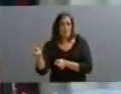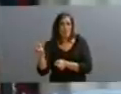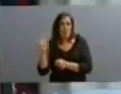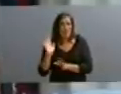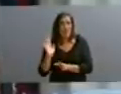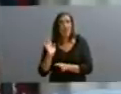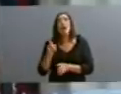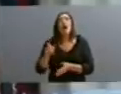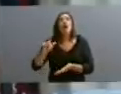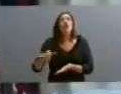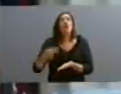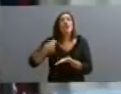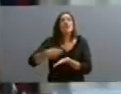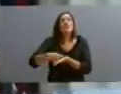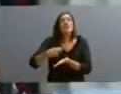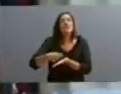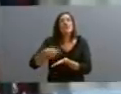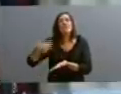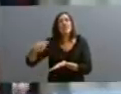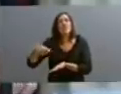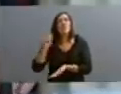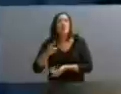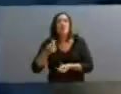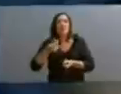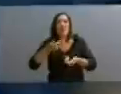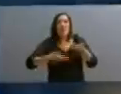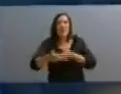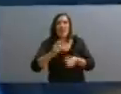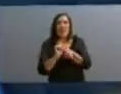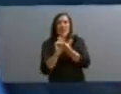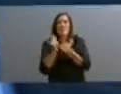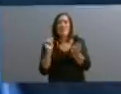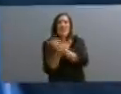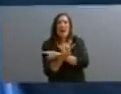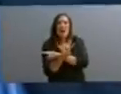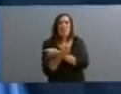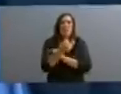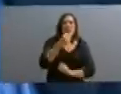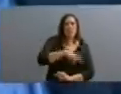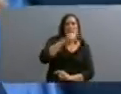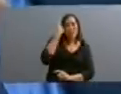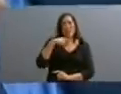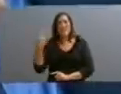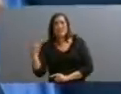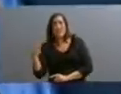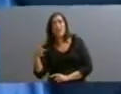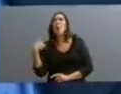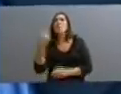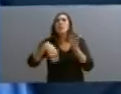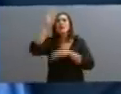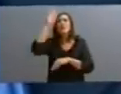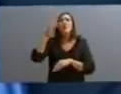no estaban cubiertas con el seguro de cambio. La mayor parte de las empresas están endeudadas en moneda extranjera porque